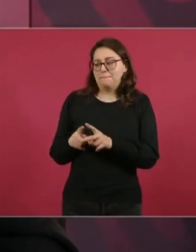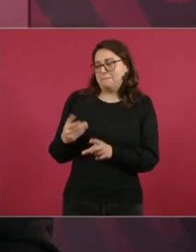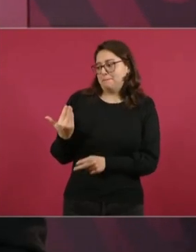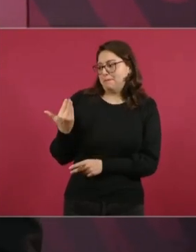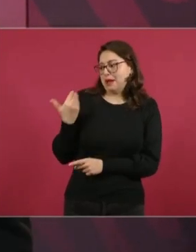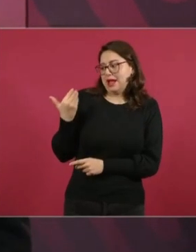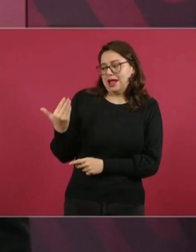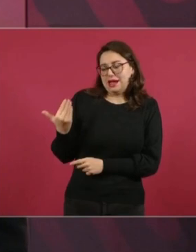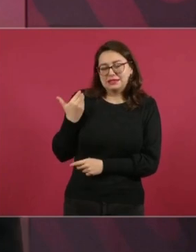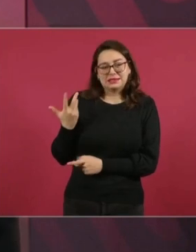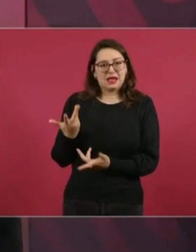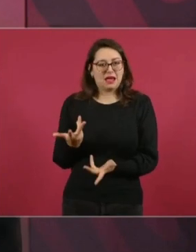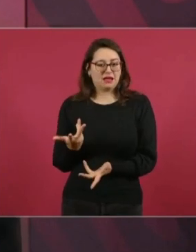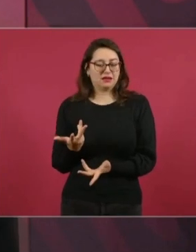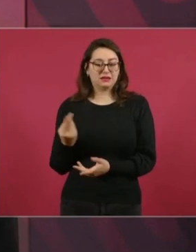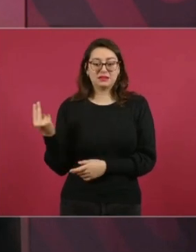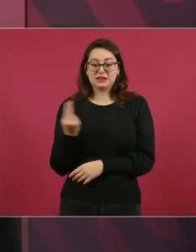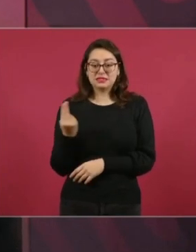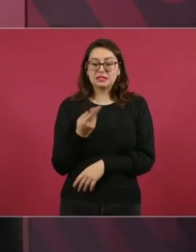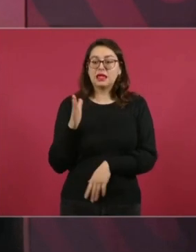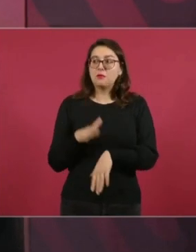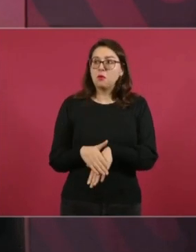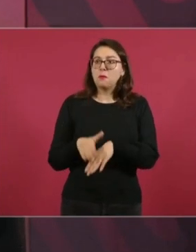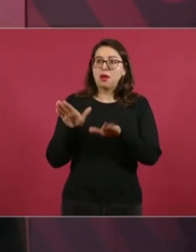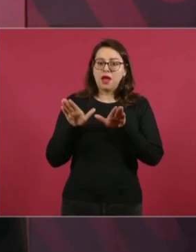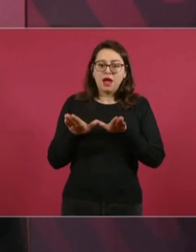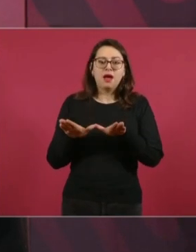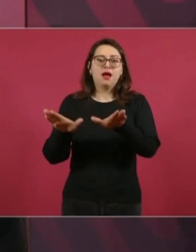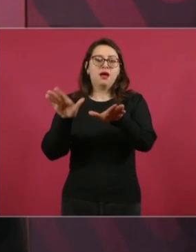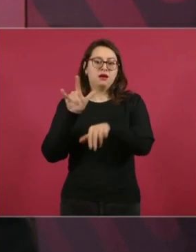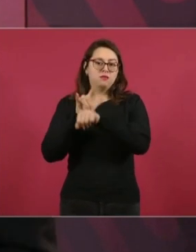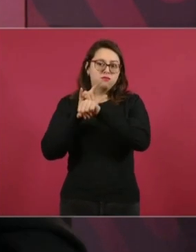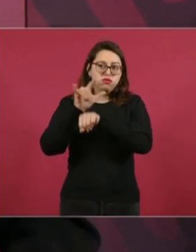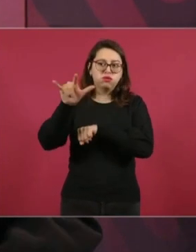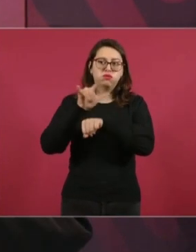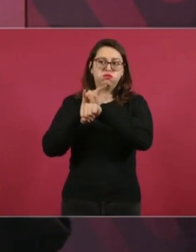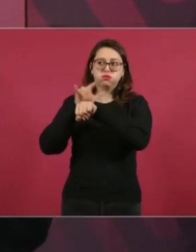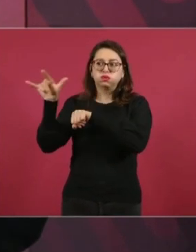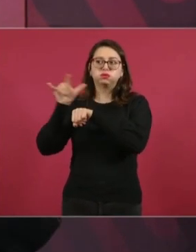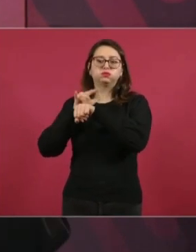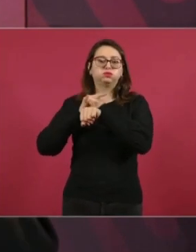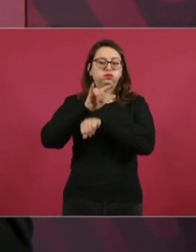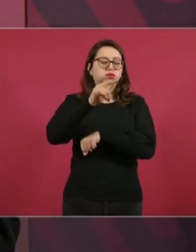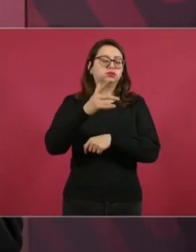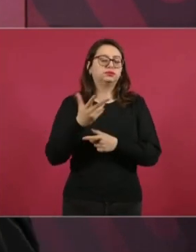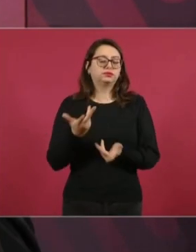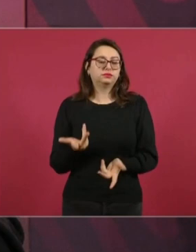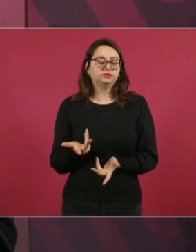un esfuerzo para tener más aviones y poder